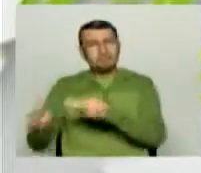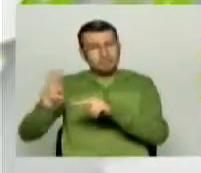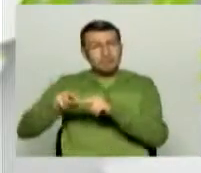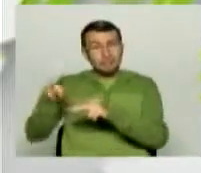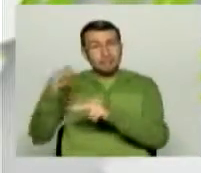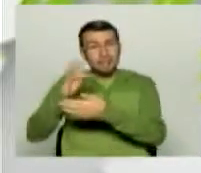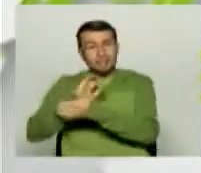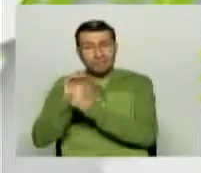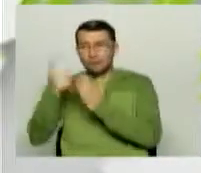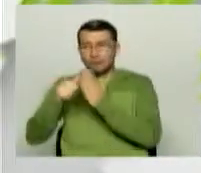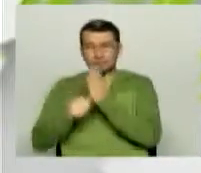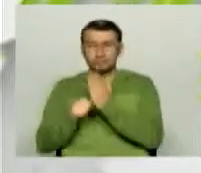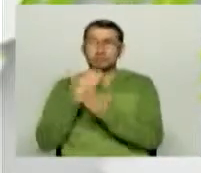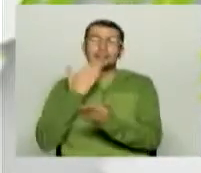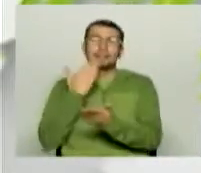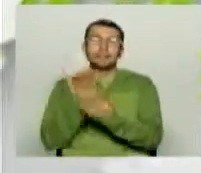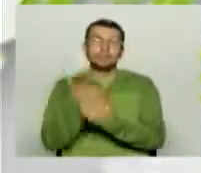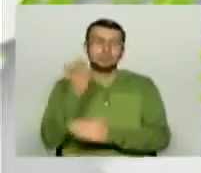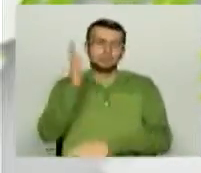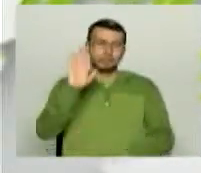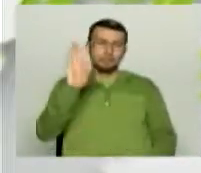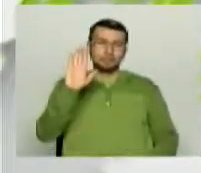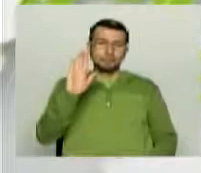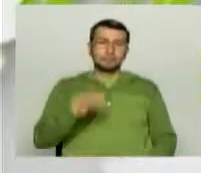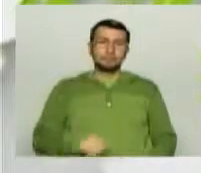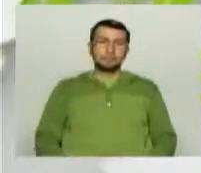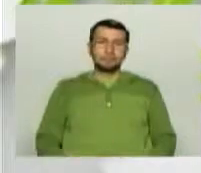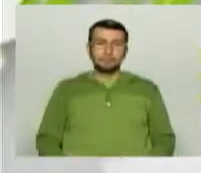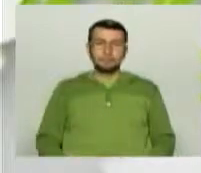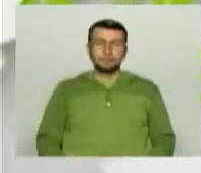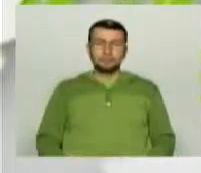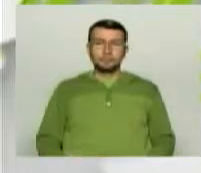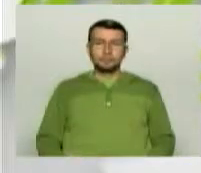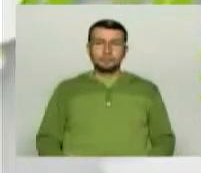canal regional telecafé hasta pronto y gracias por su compañía